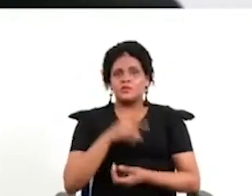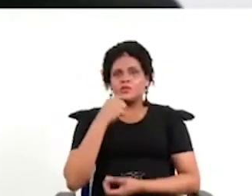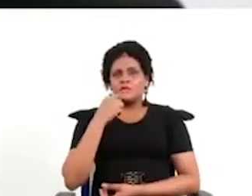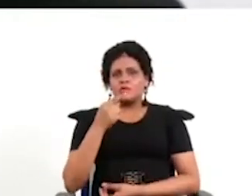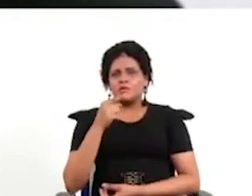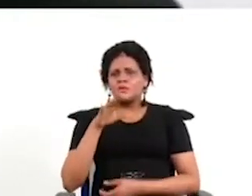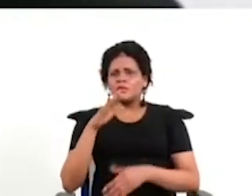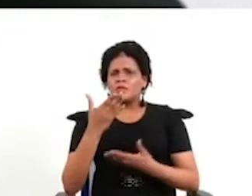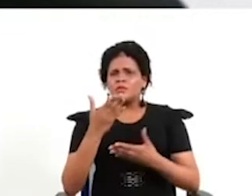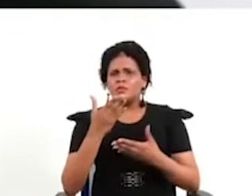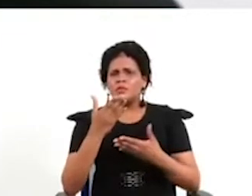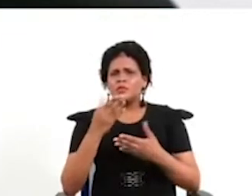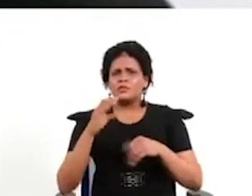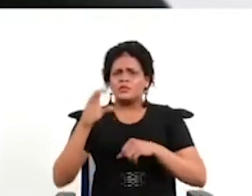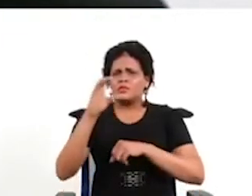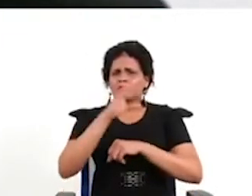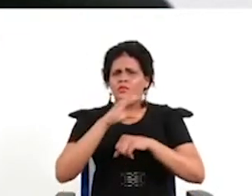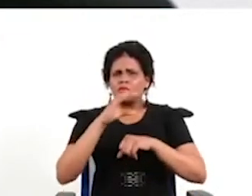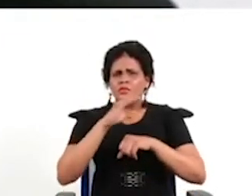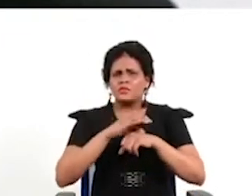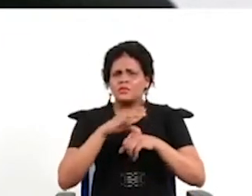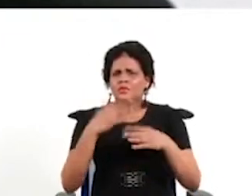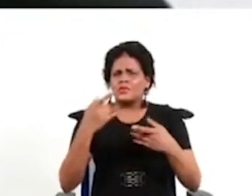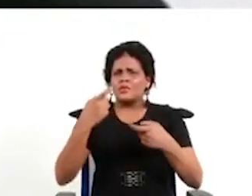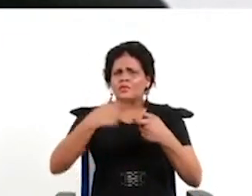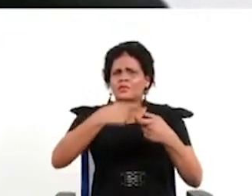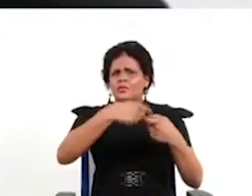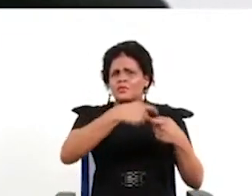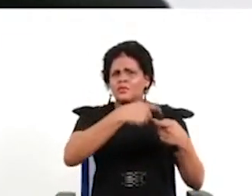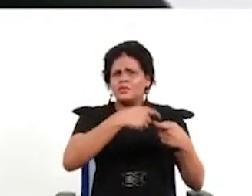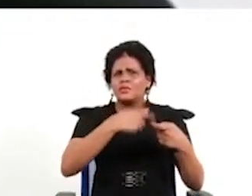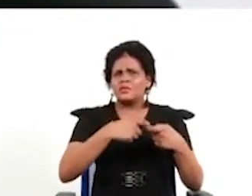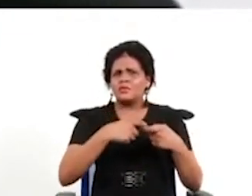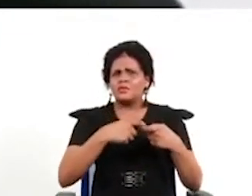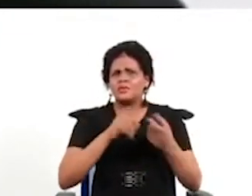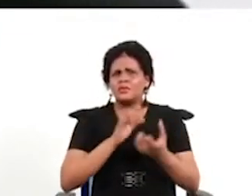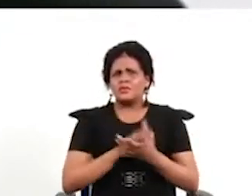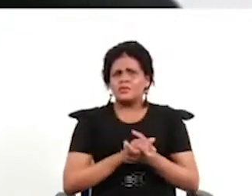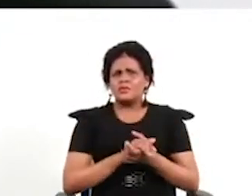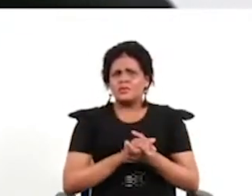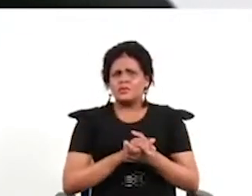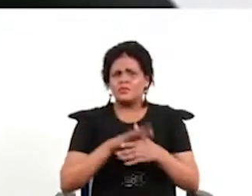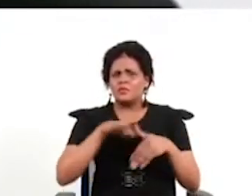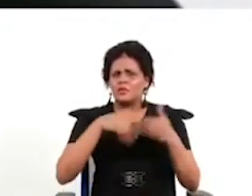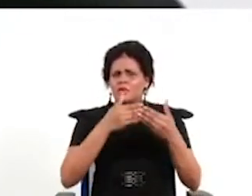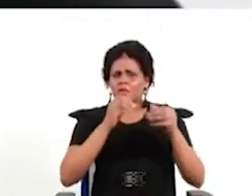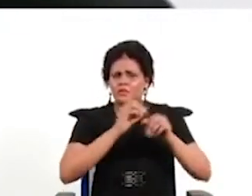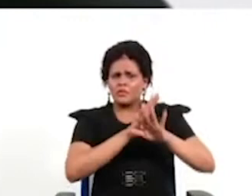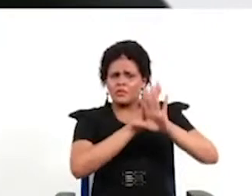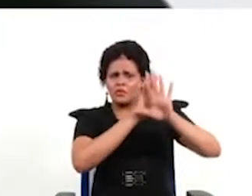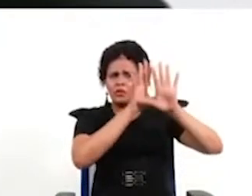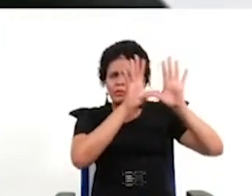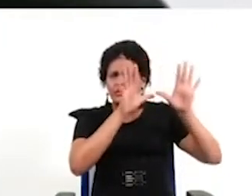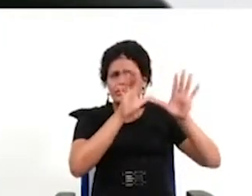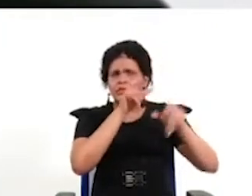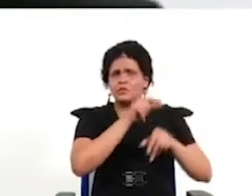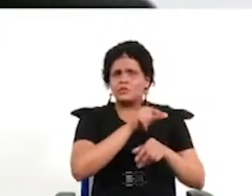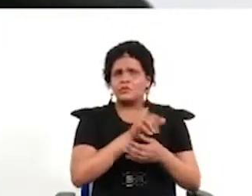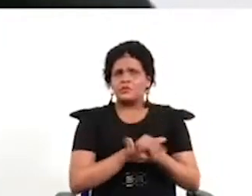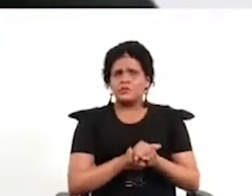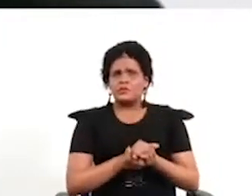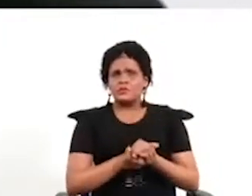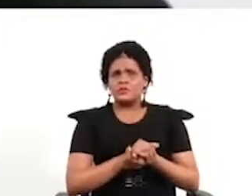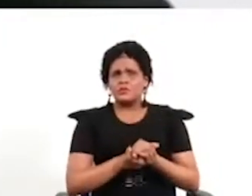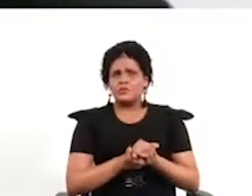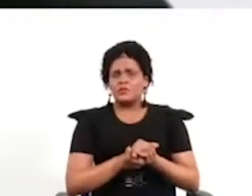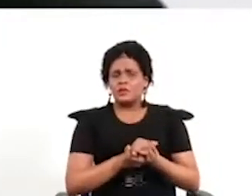sociedad civil utilizando la participación ciudadana como concepto ornamento para crear una imagen de legitimidad en los procesos